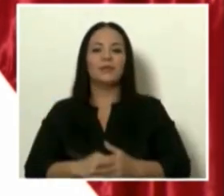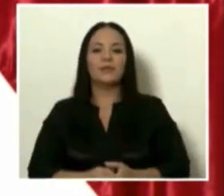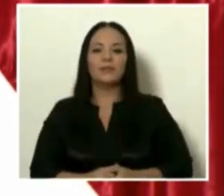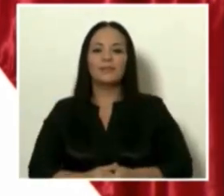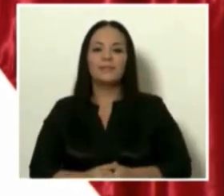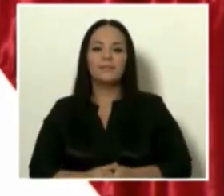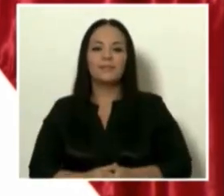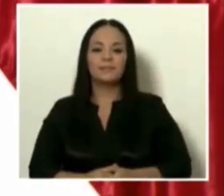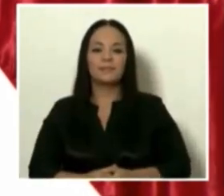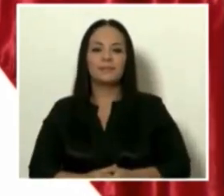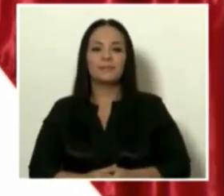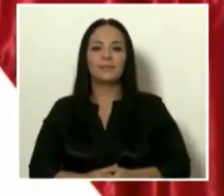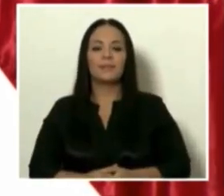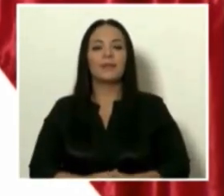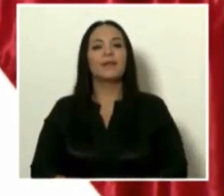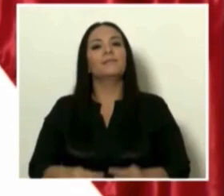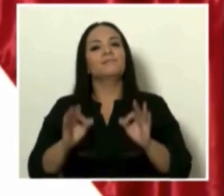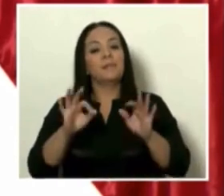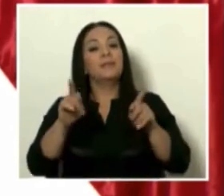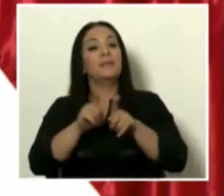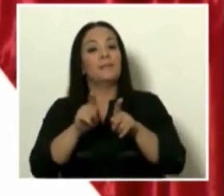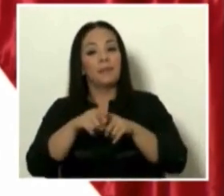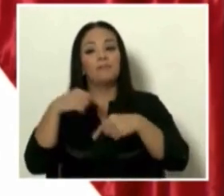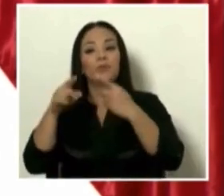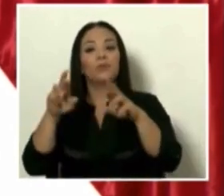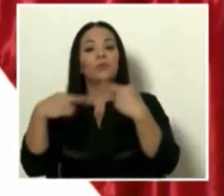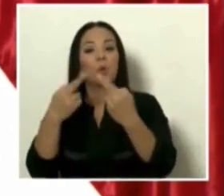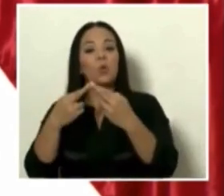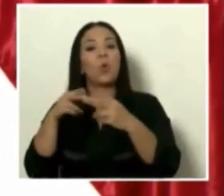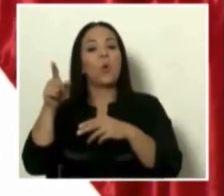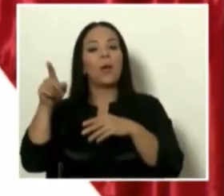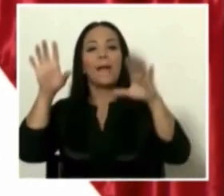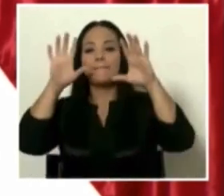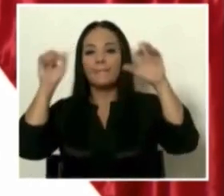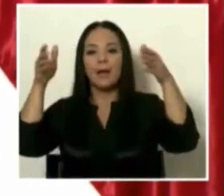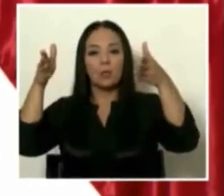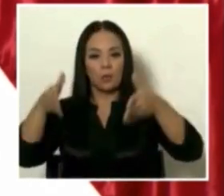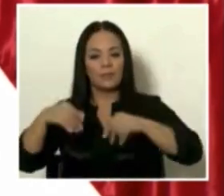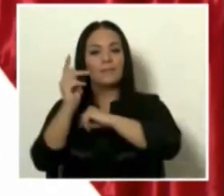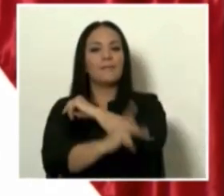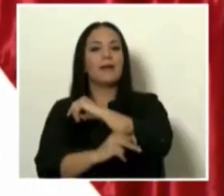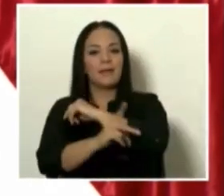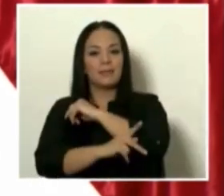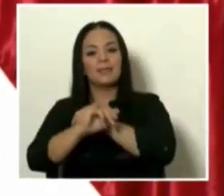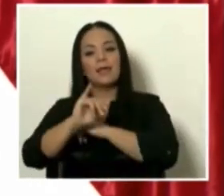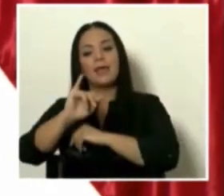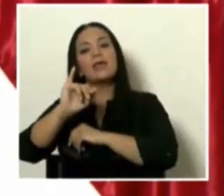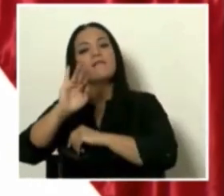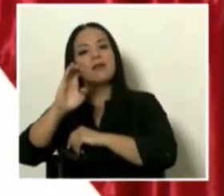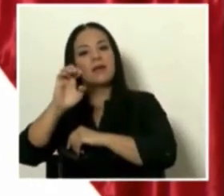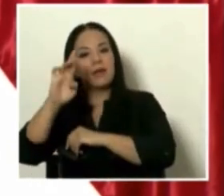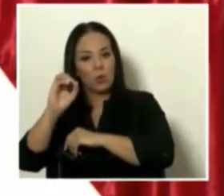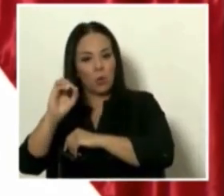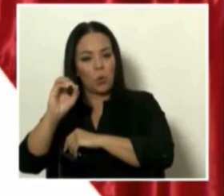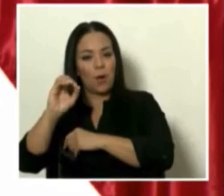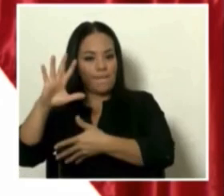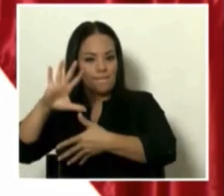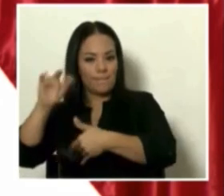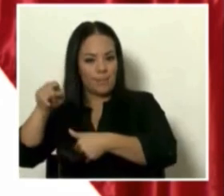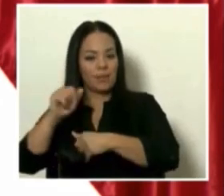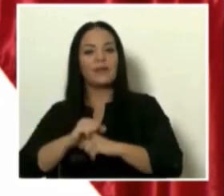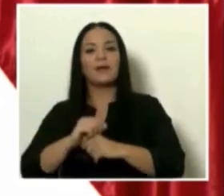También voy a tener una sesión con los embajadores de los países de Iberoamérica, miembros de la OCDE,